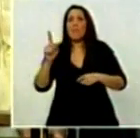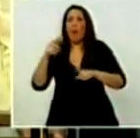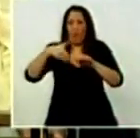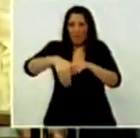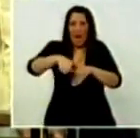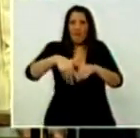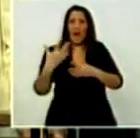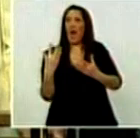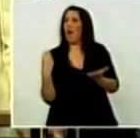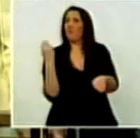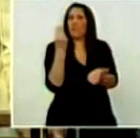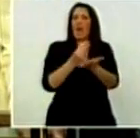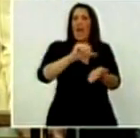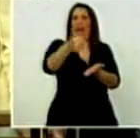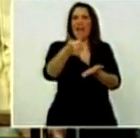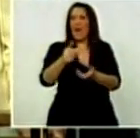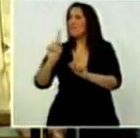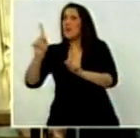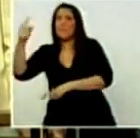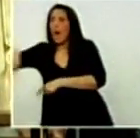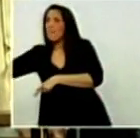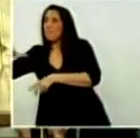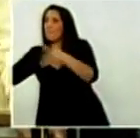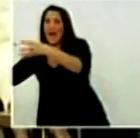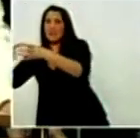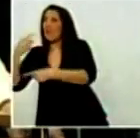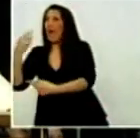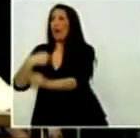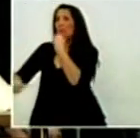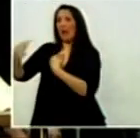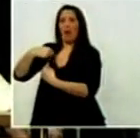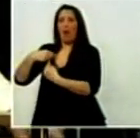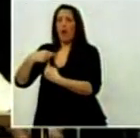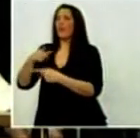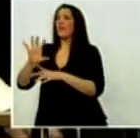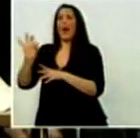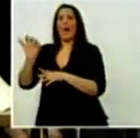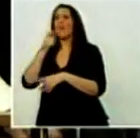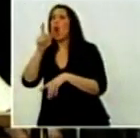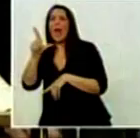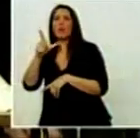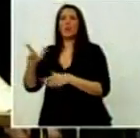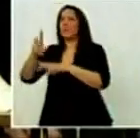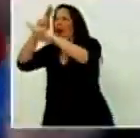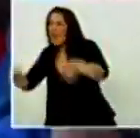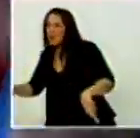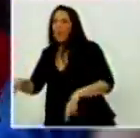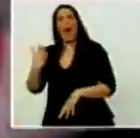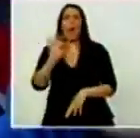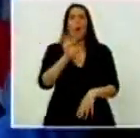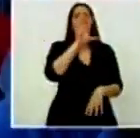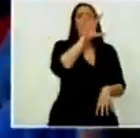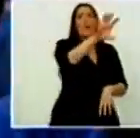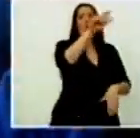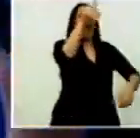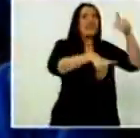que porque te critican por televisión tenés que cerrar un canal o porque si perdiste las elecciones tenés que